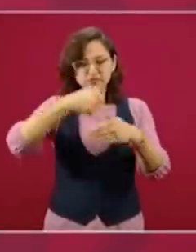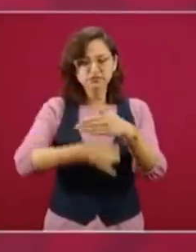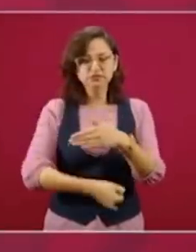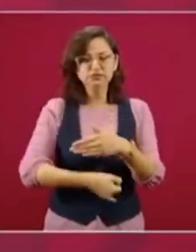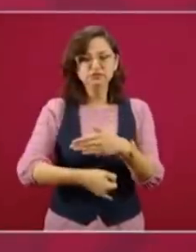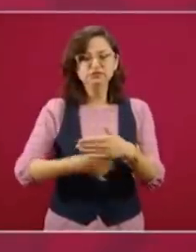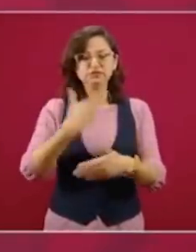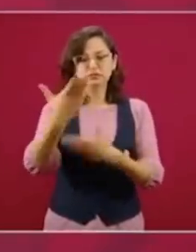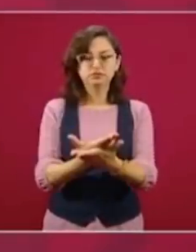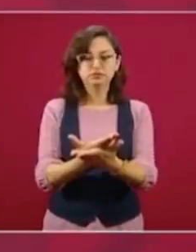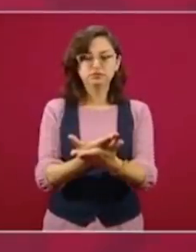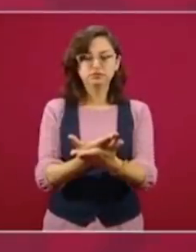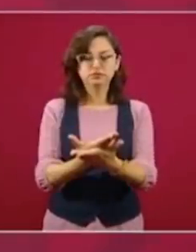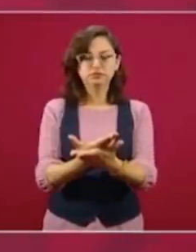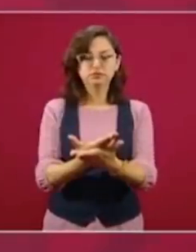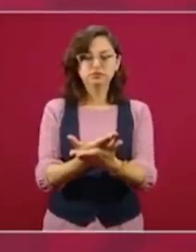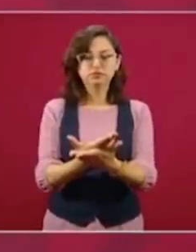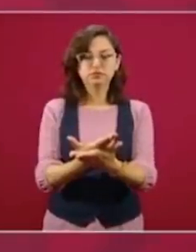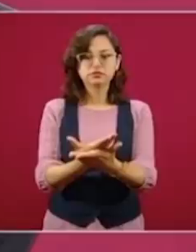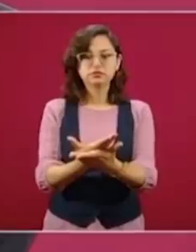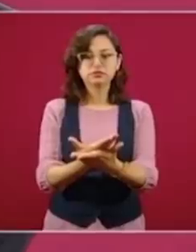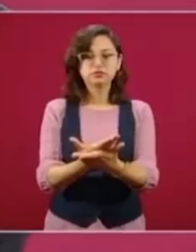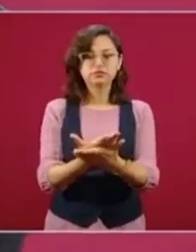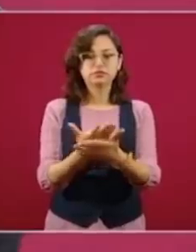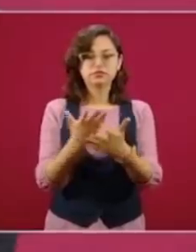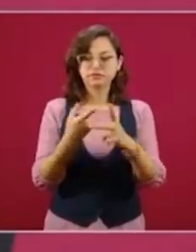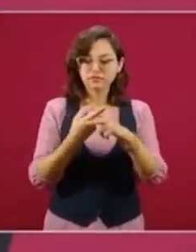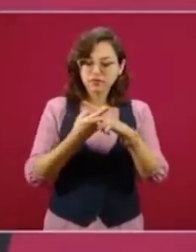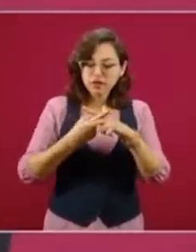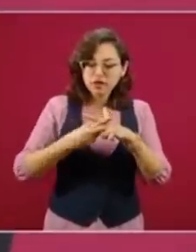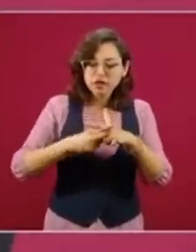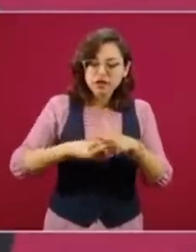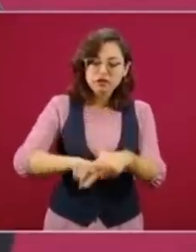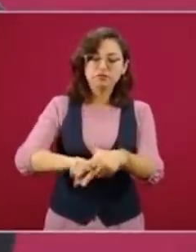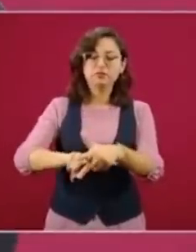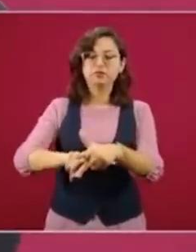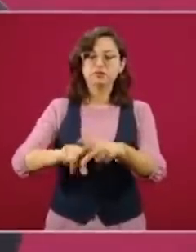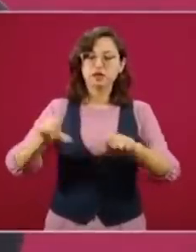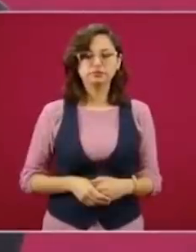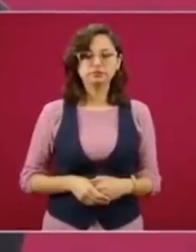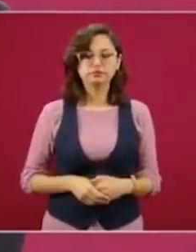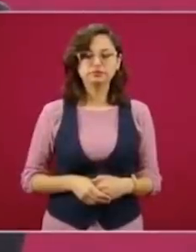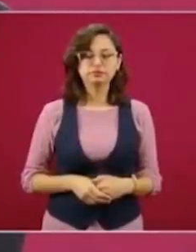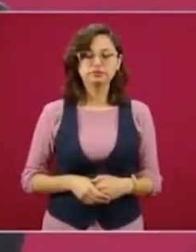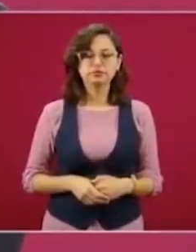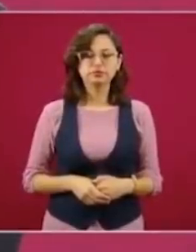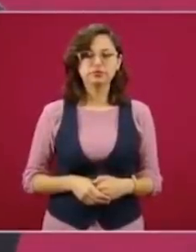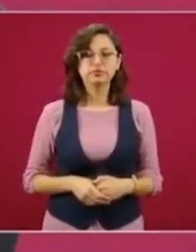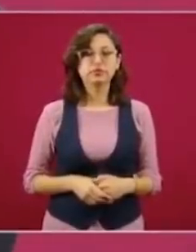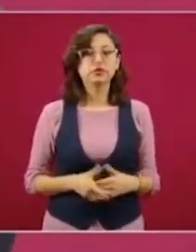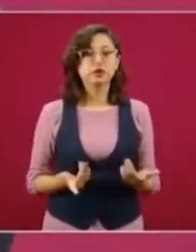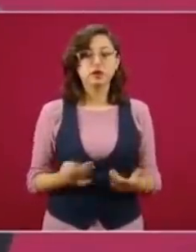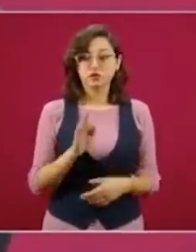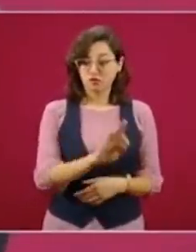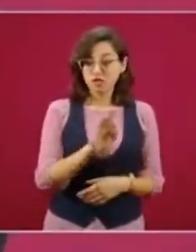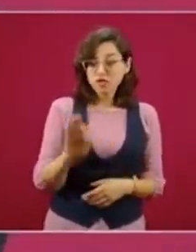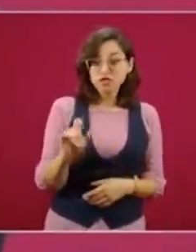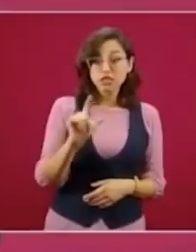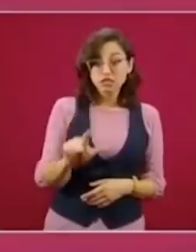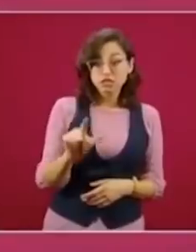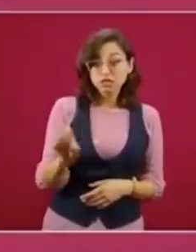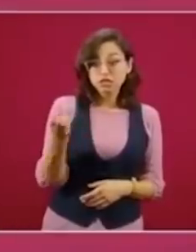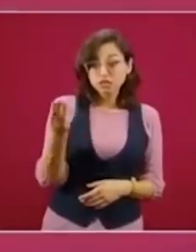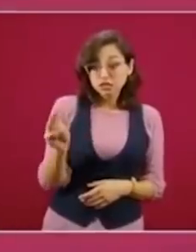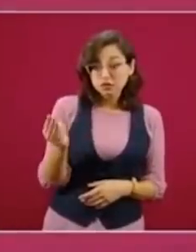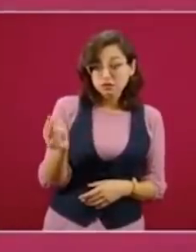de propuesta para empezar a abrir el país. ¿Se mantiene esta fecha del 17 de mayo